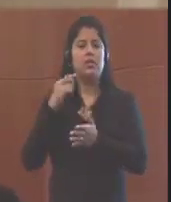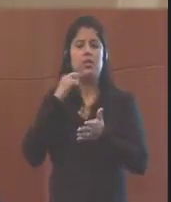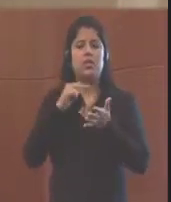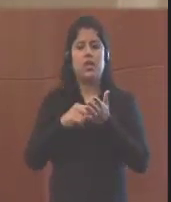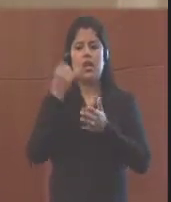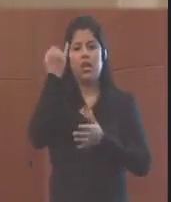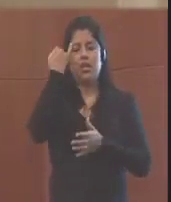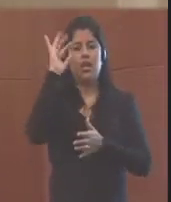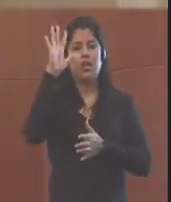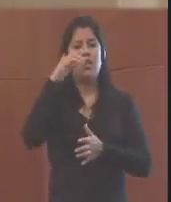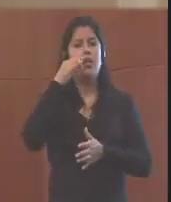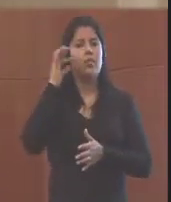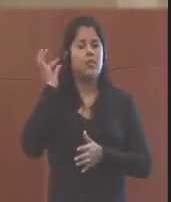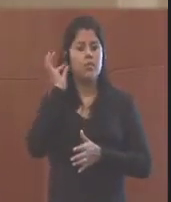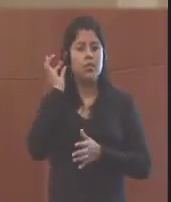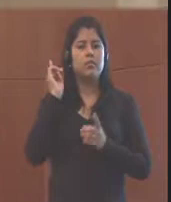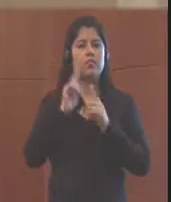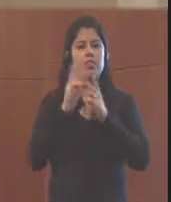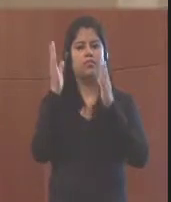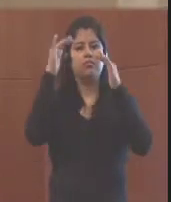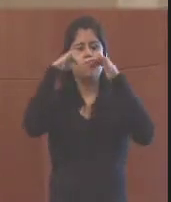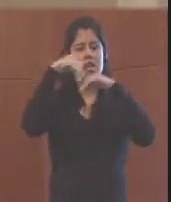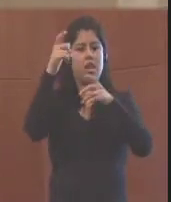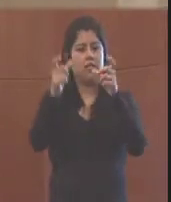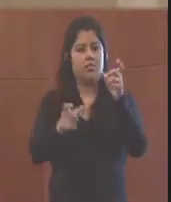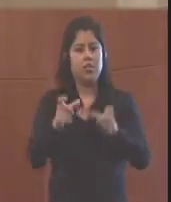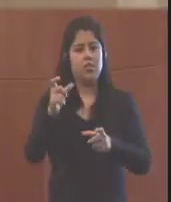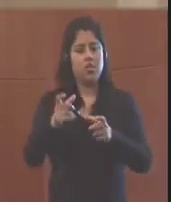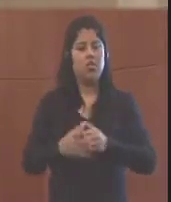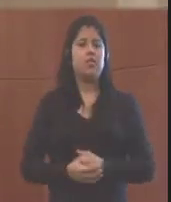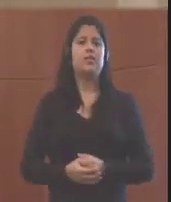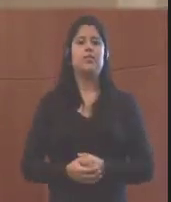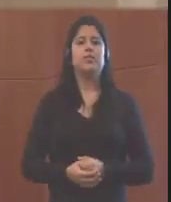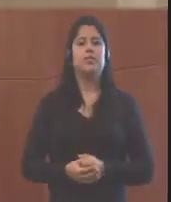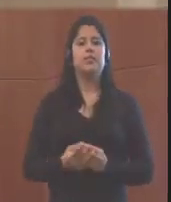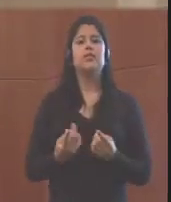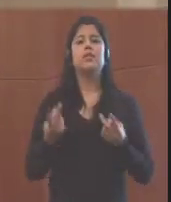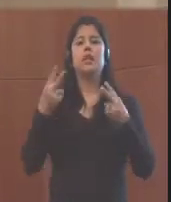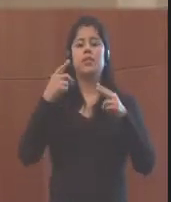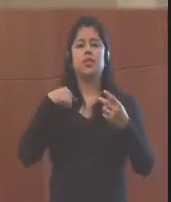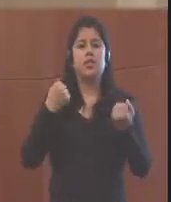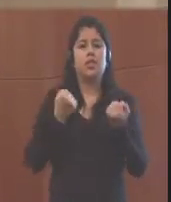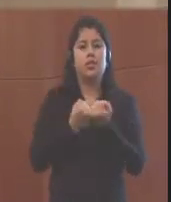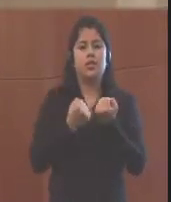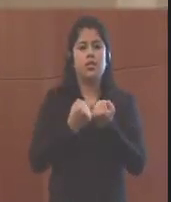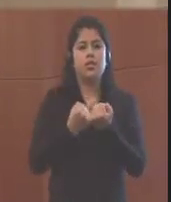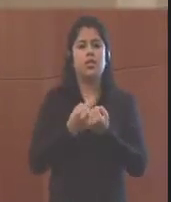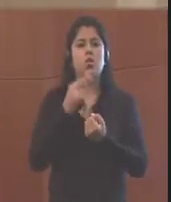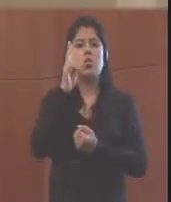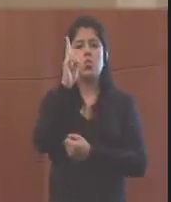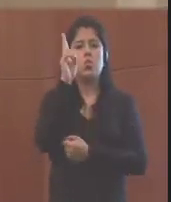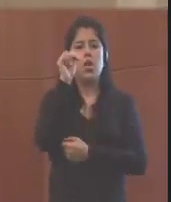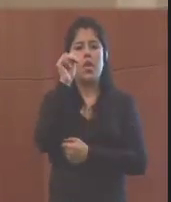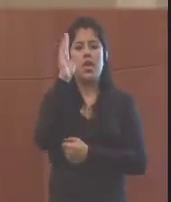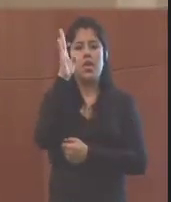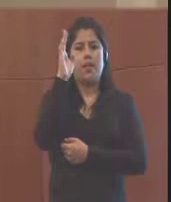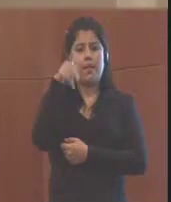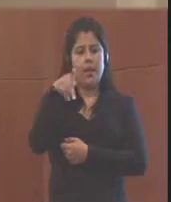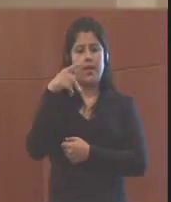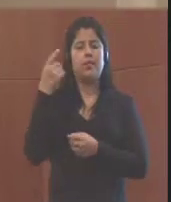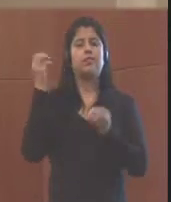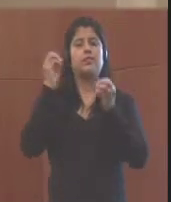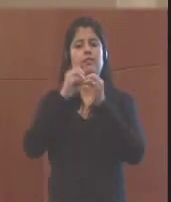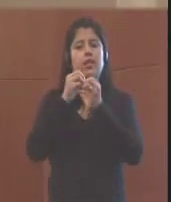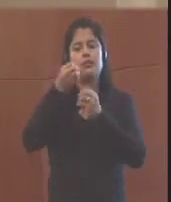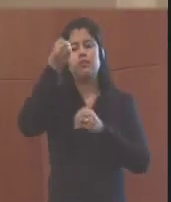la idea de género y desastres a la gente. Y creo que también lo hicieron con la ayuda de la UNDP y